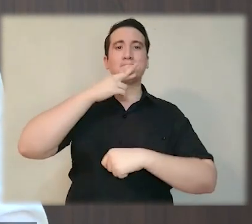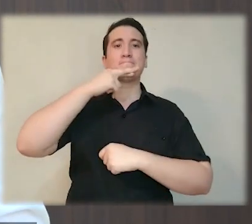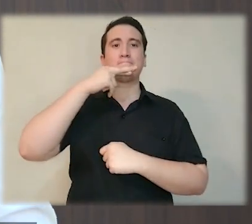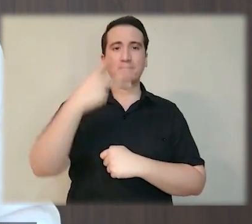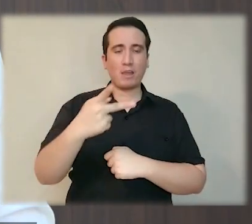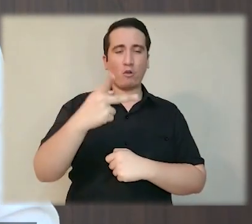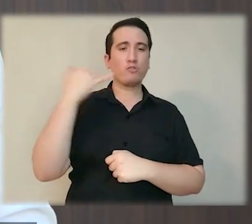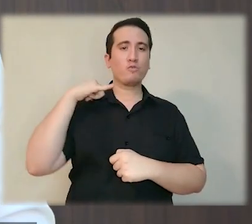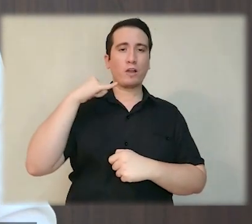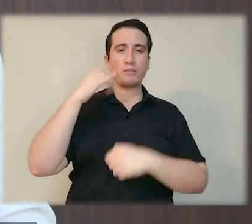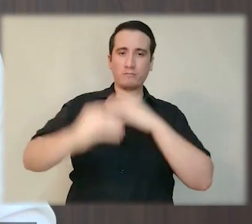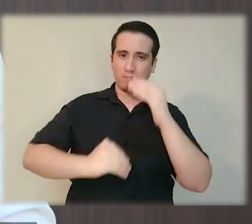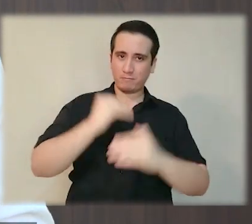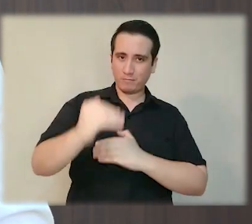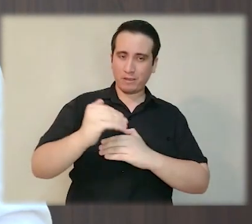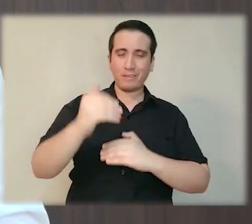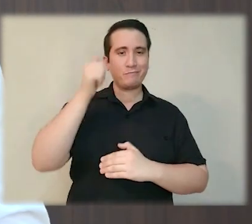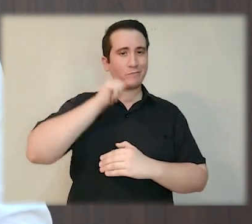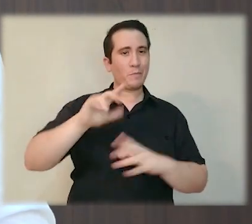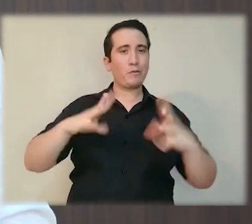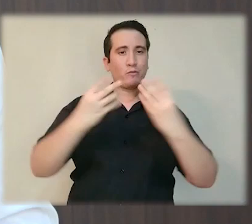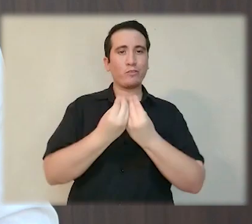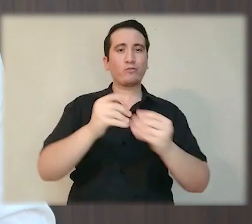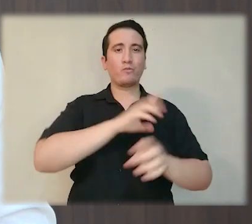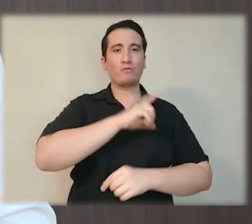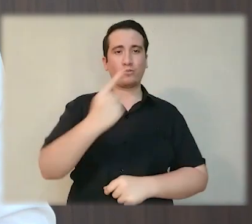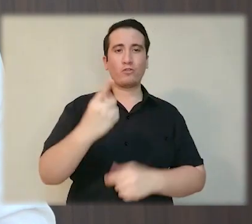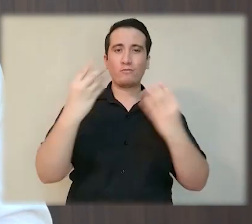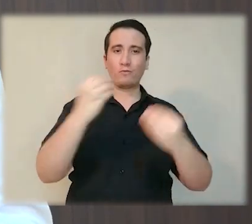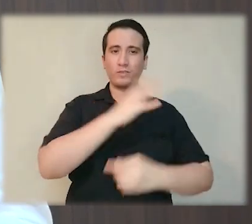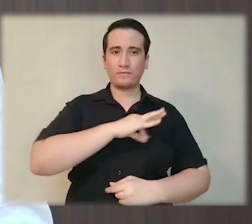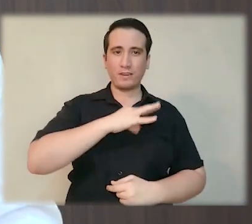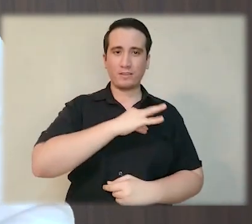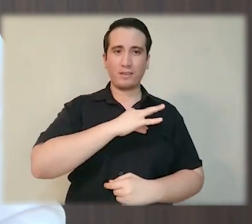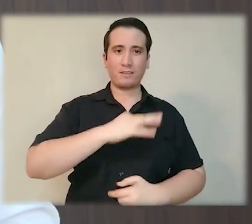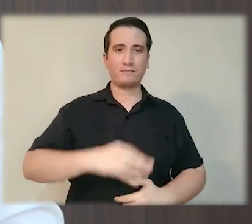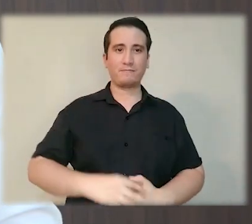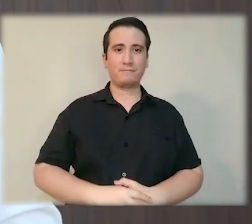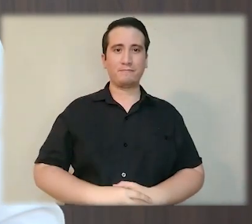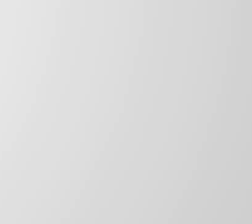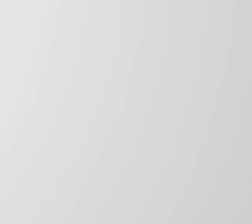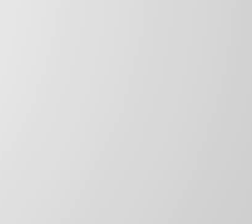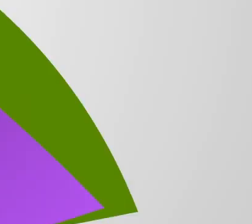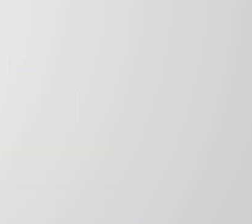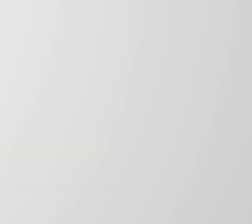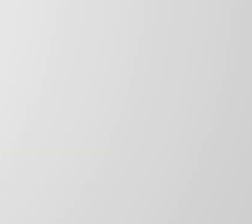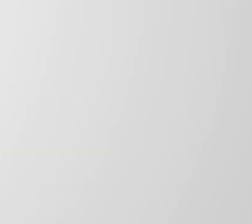y que los yucatecos saldremos adelante, siempre unidos como uno solo. Muchas felicidades.